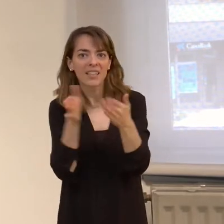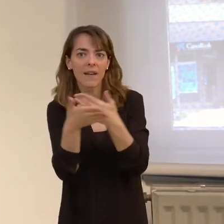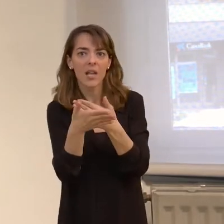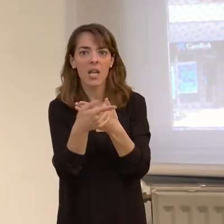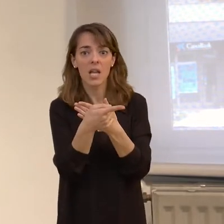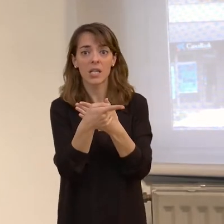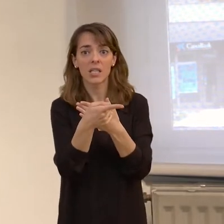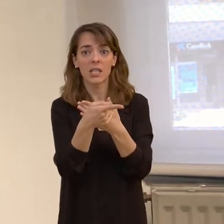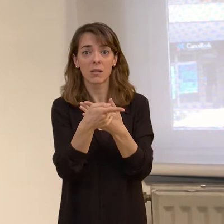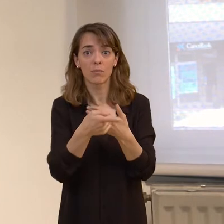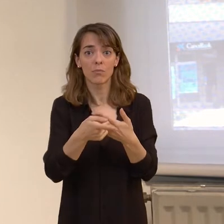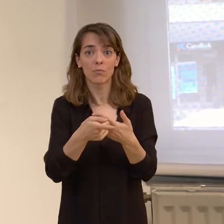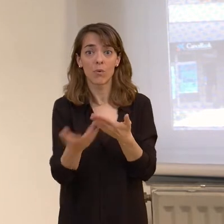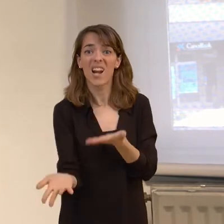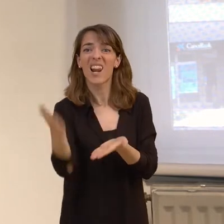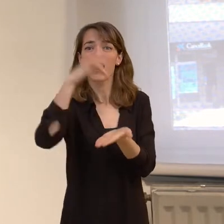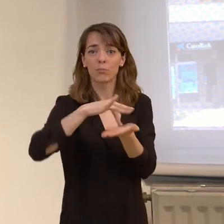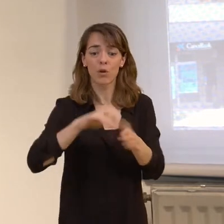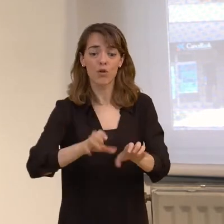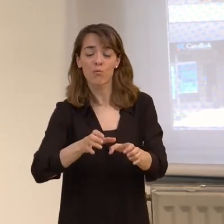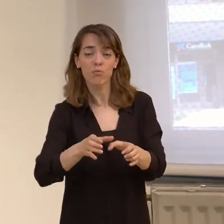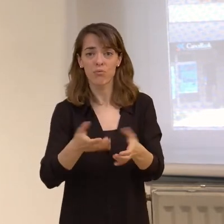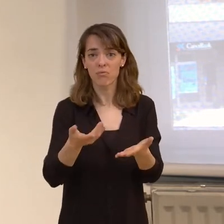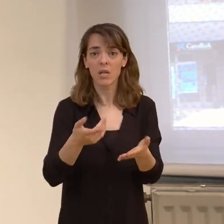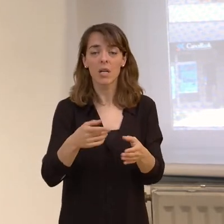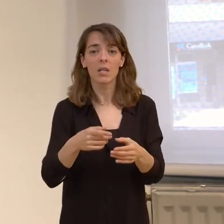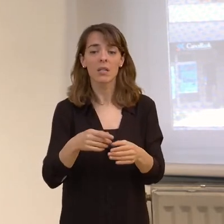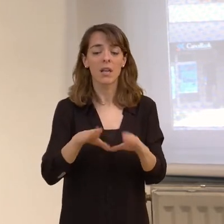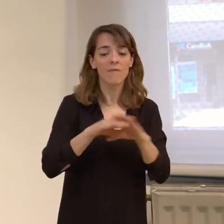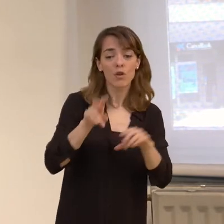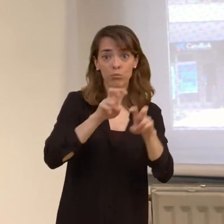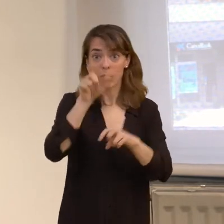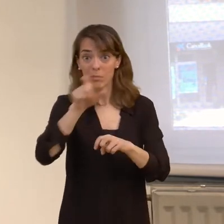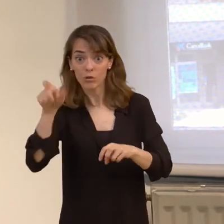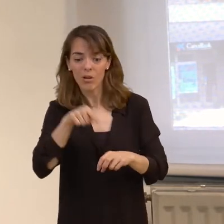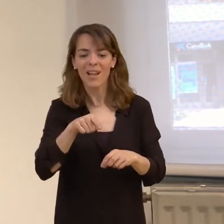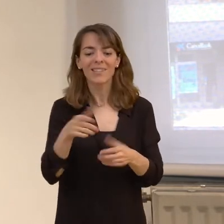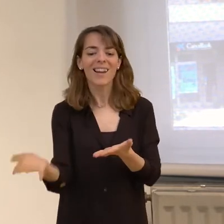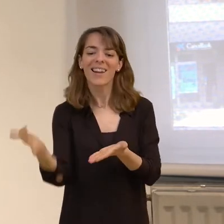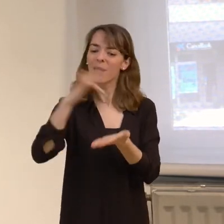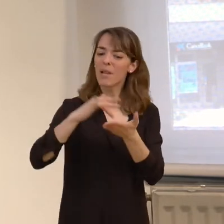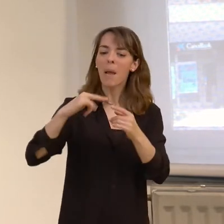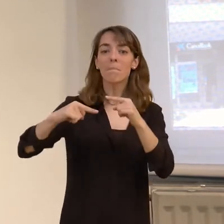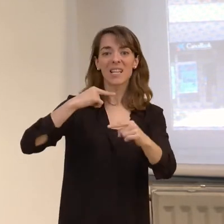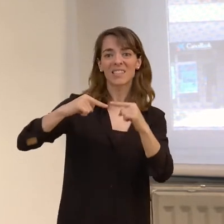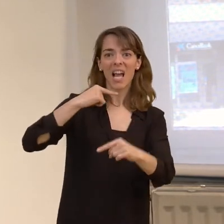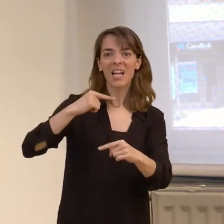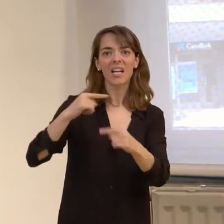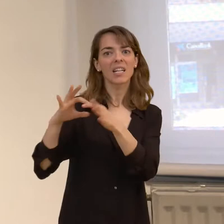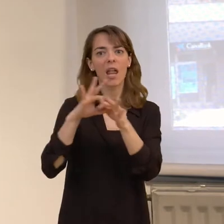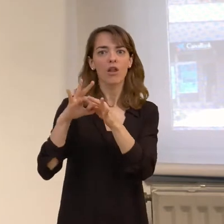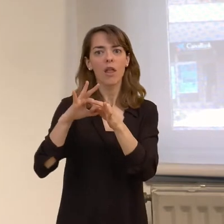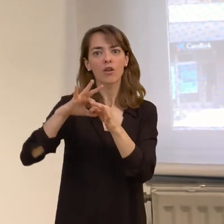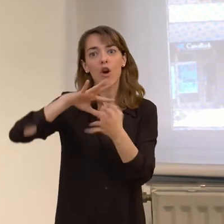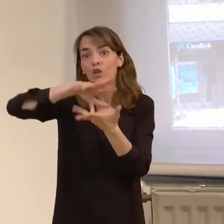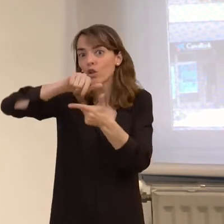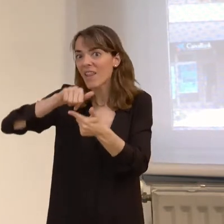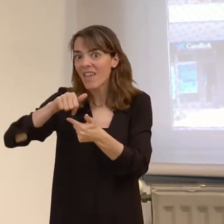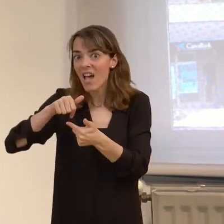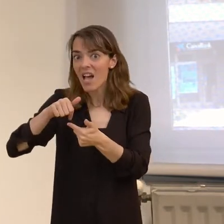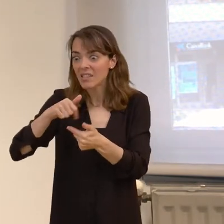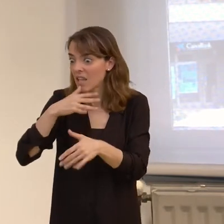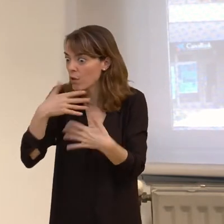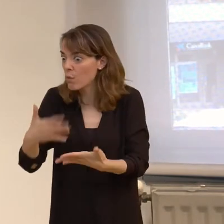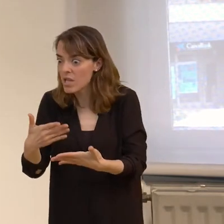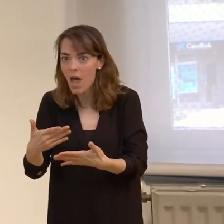través de un receptor con tipo bídeo de busca persona, mensajes relacionados con noticias diarias minuto a